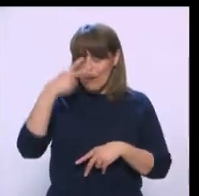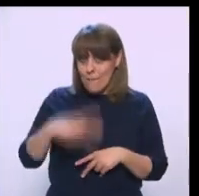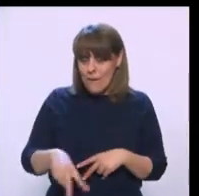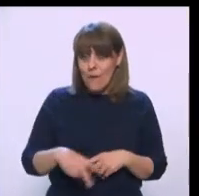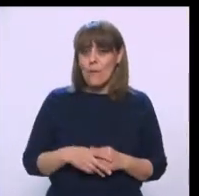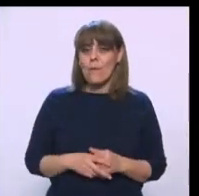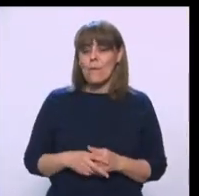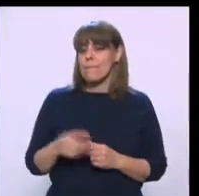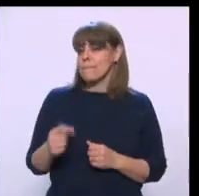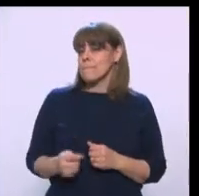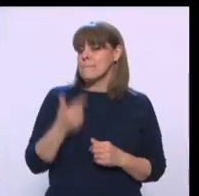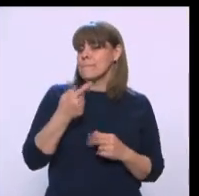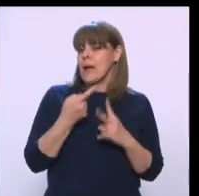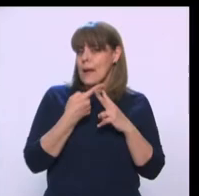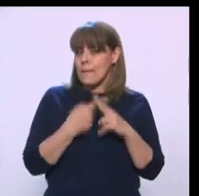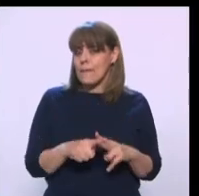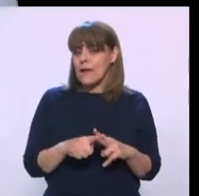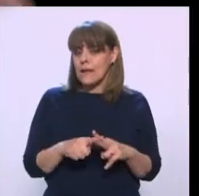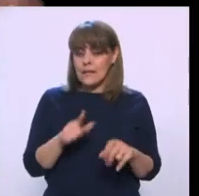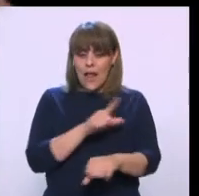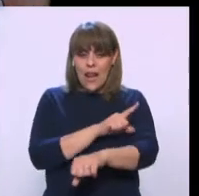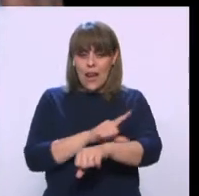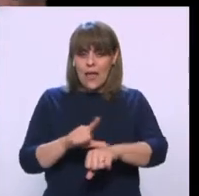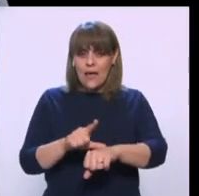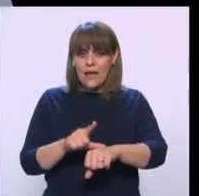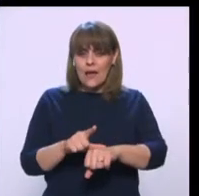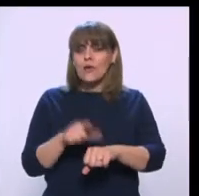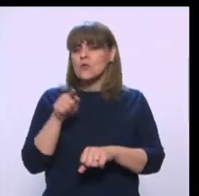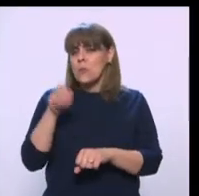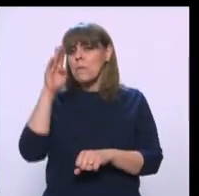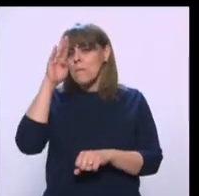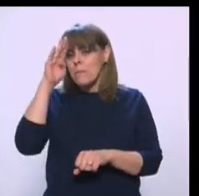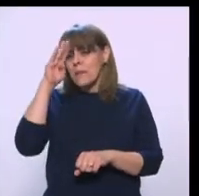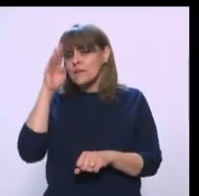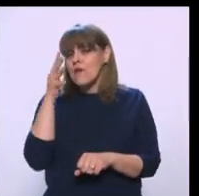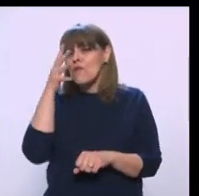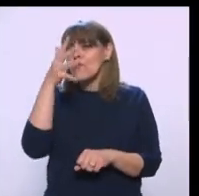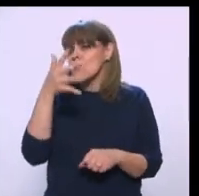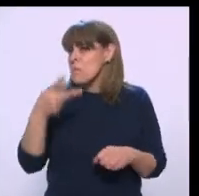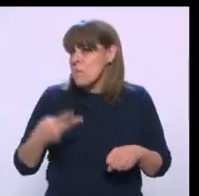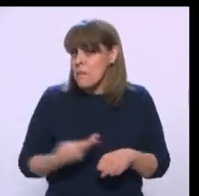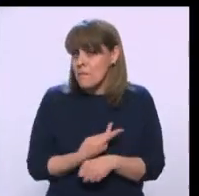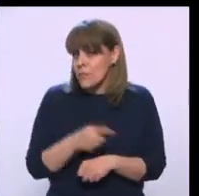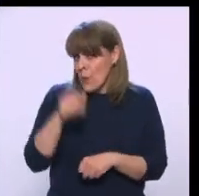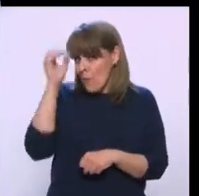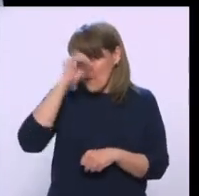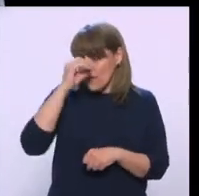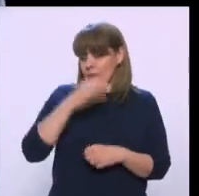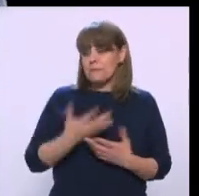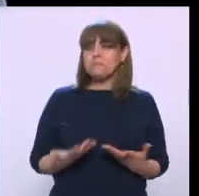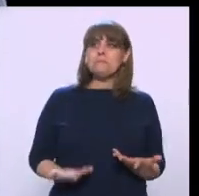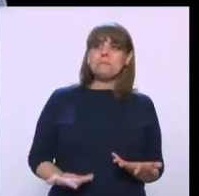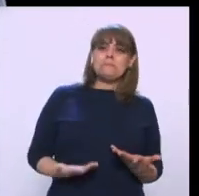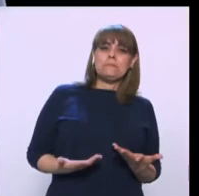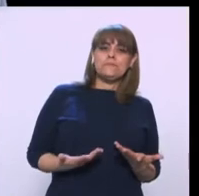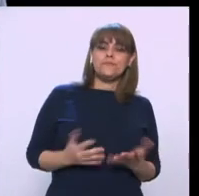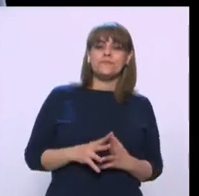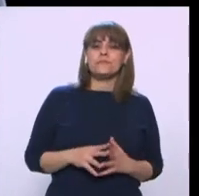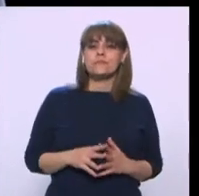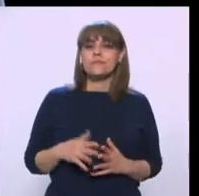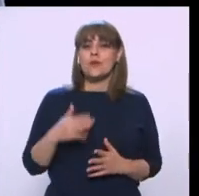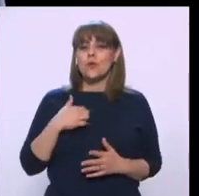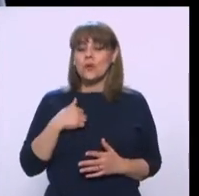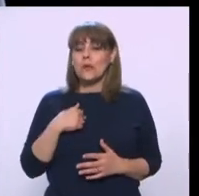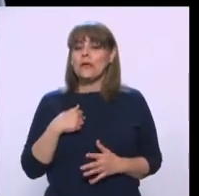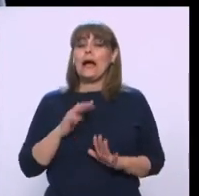empezar, mi estimado Carlos, a esta liga, ¿qué tanto futuro tú le ves? Ay, Toño. Mira, yo soy